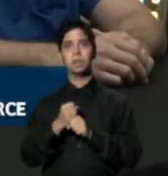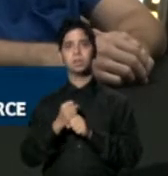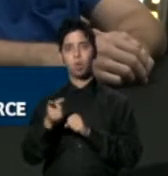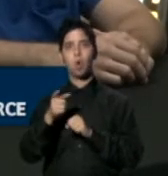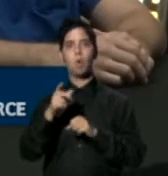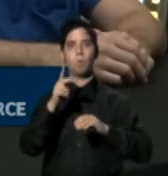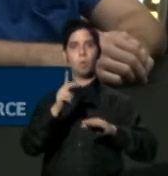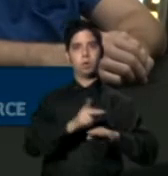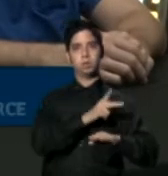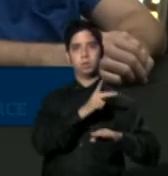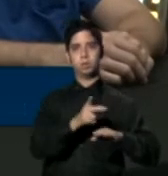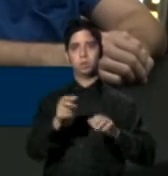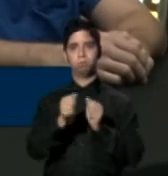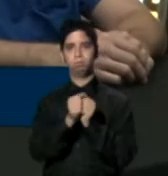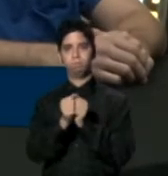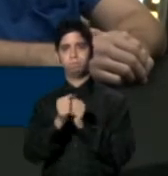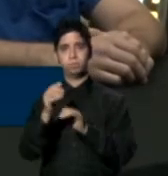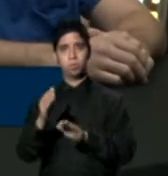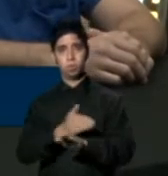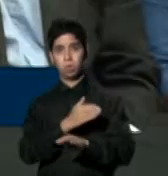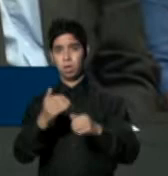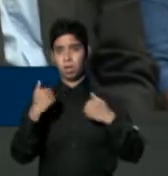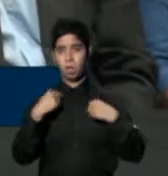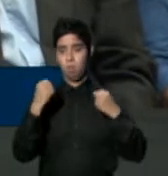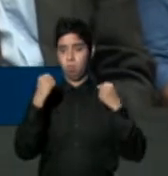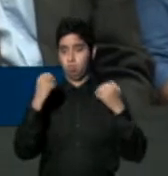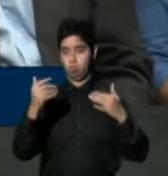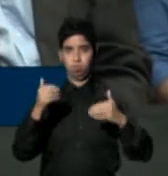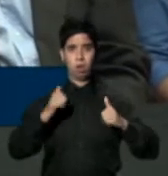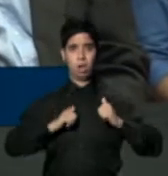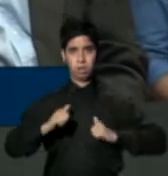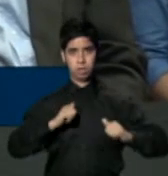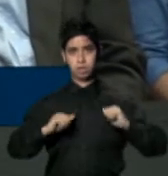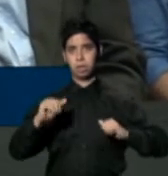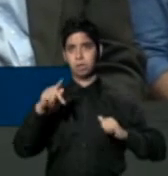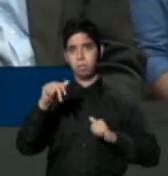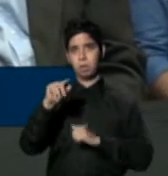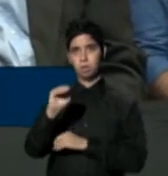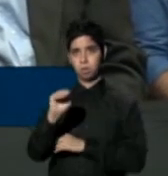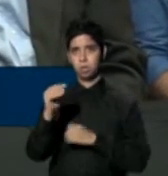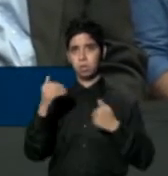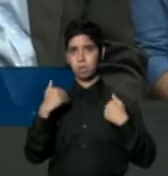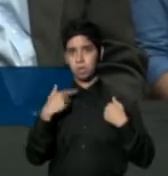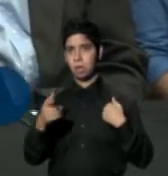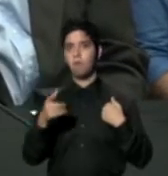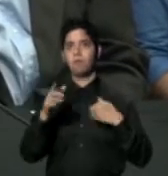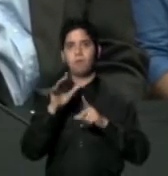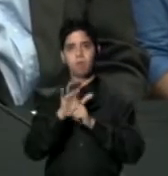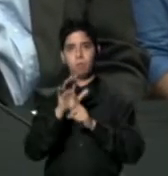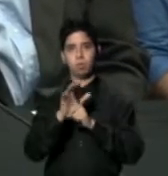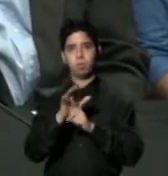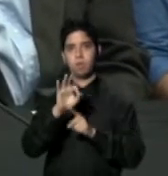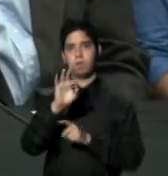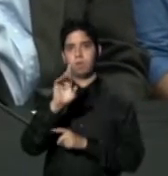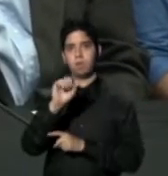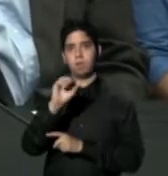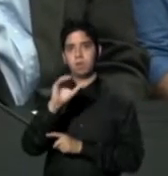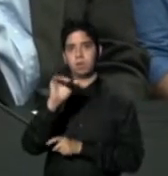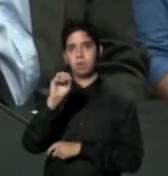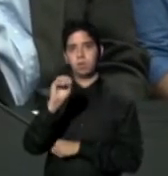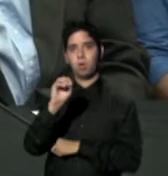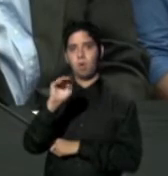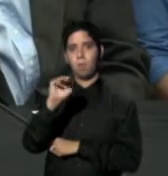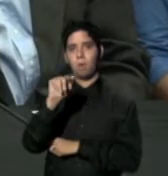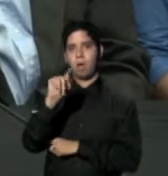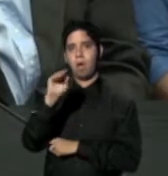y Música que contará con un nutrido grupo de artistas del patio Honra el legado del afamado poeta y ensayista Francisco Mato Paoli